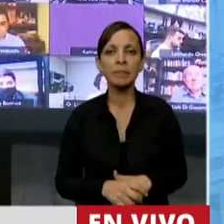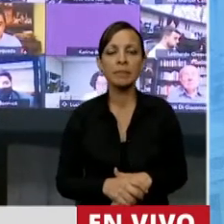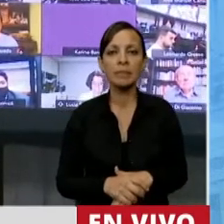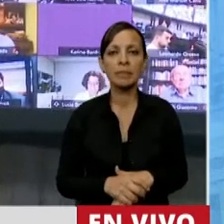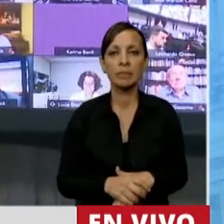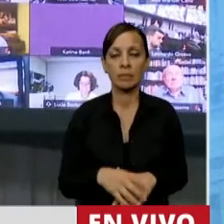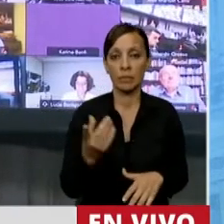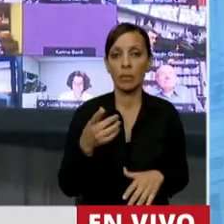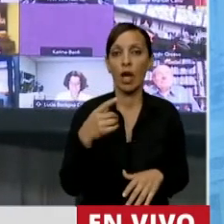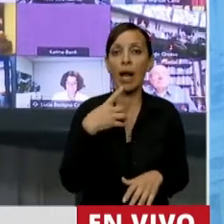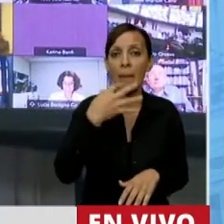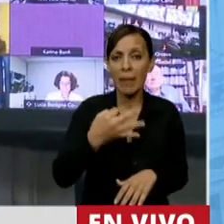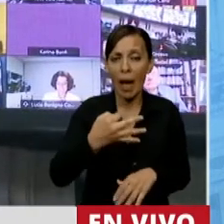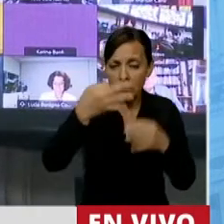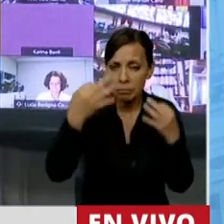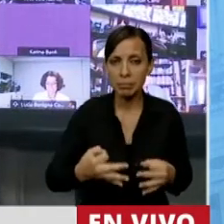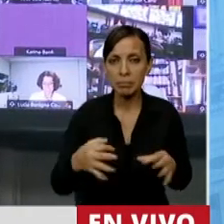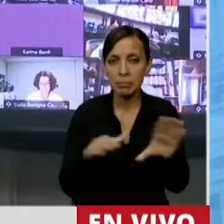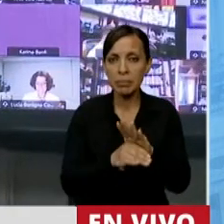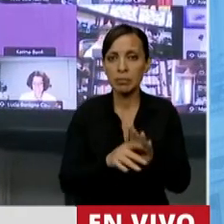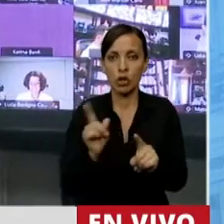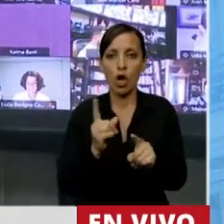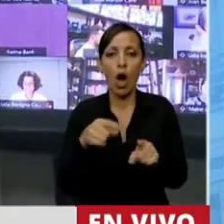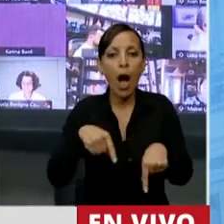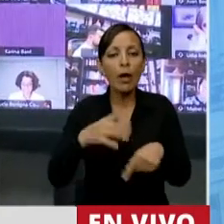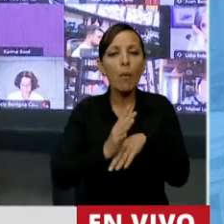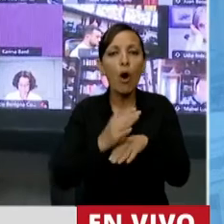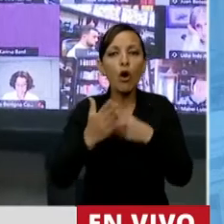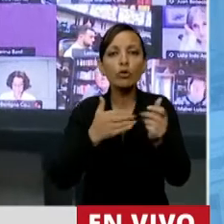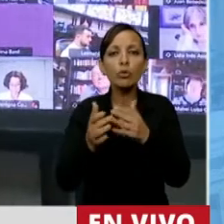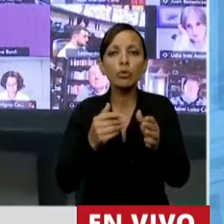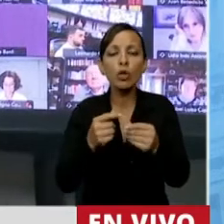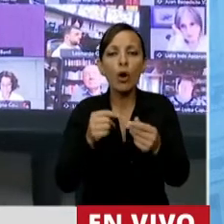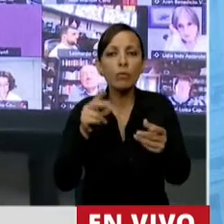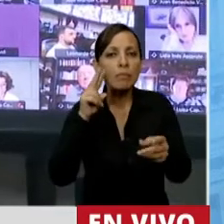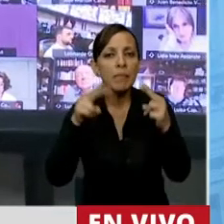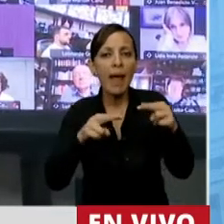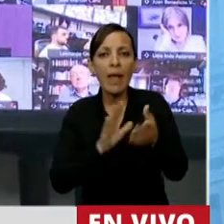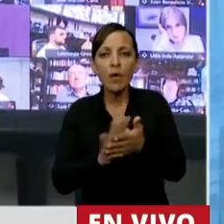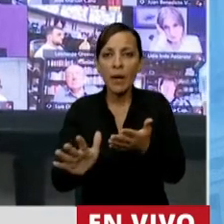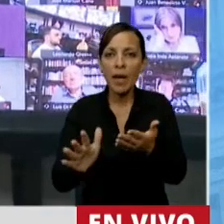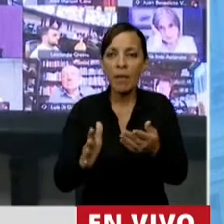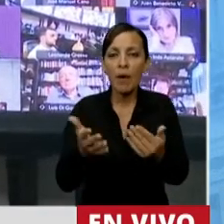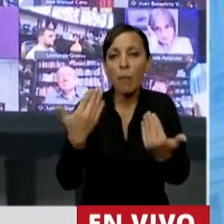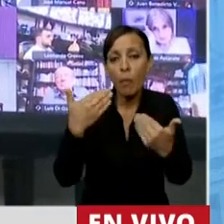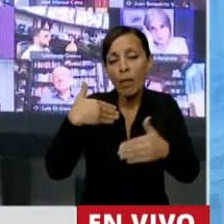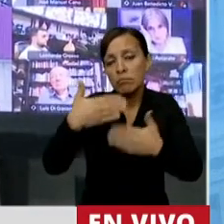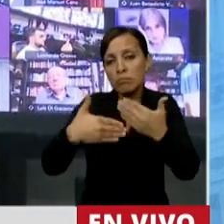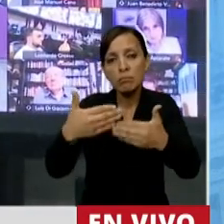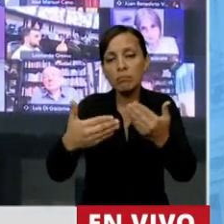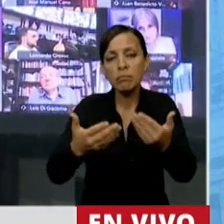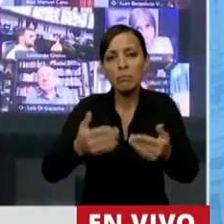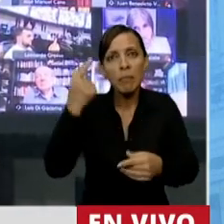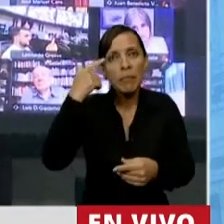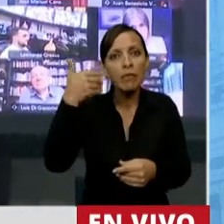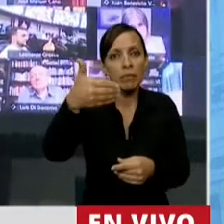tiene una verdad absoluta si no somos parte de una verdad relativa construyendo un nuevo paradigma con la observación y la posibilidad de potenciarlo con una